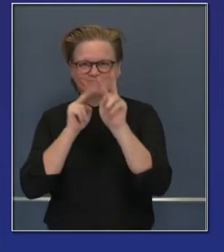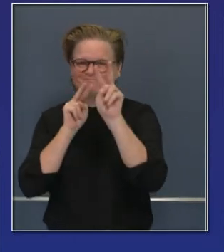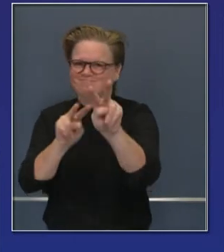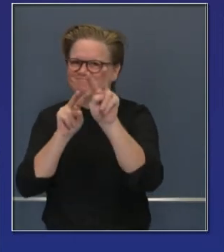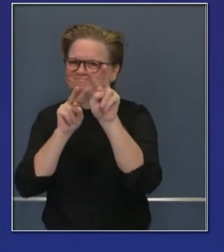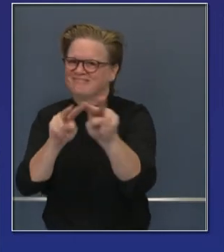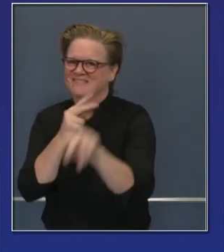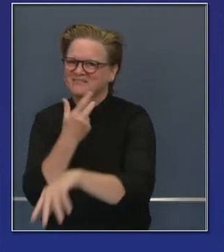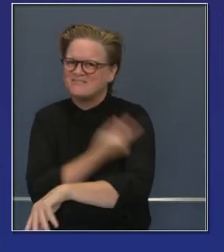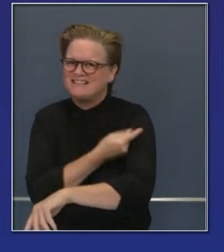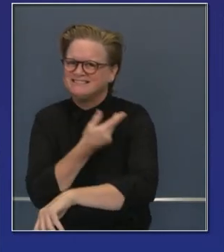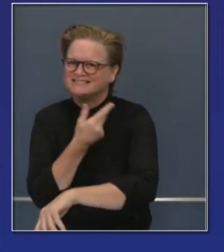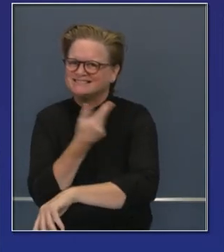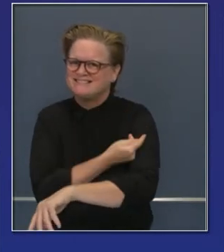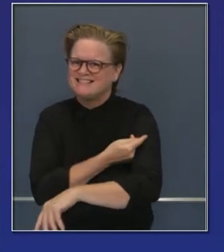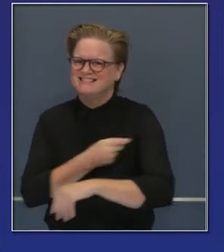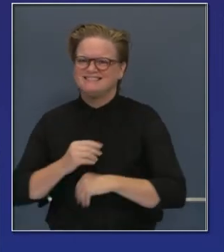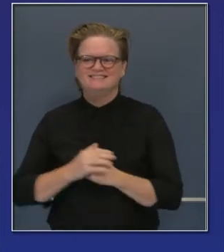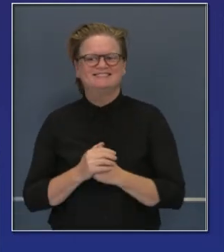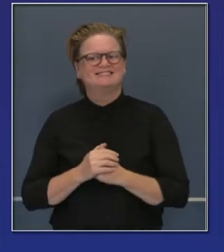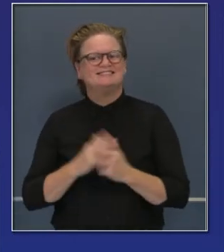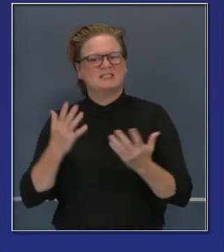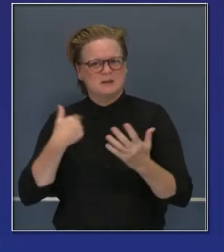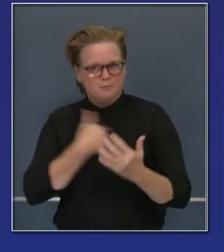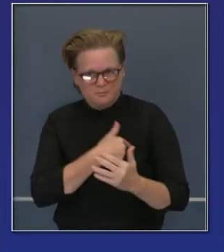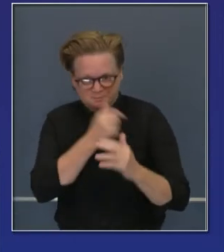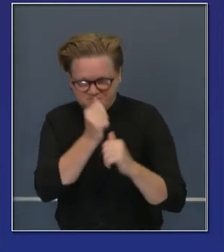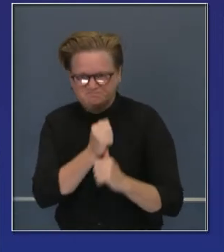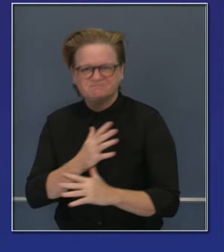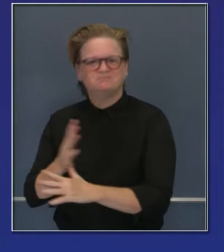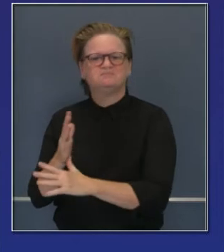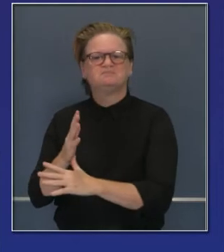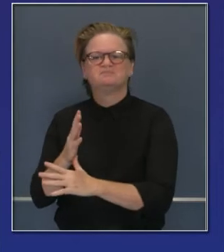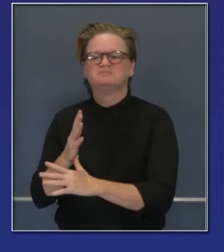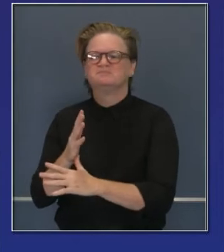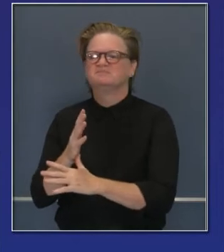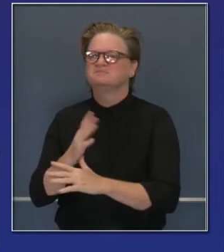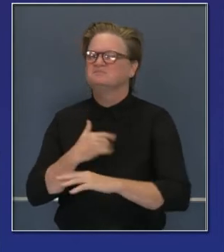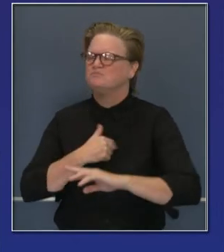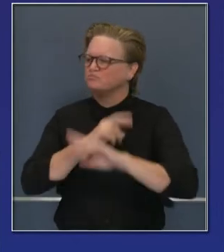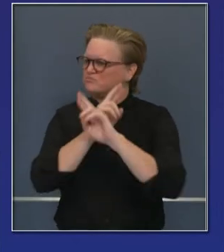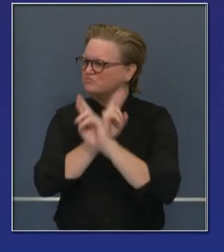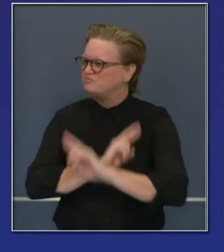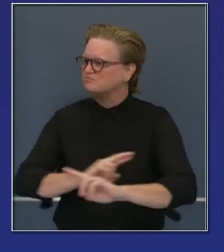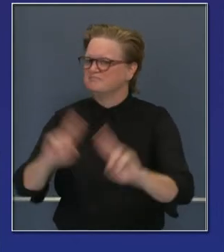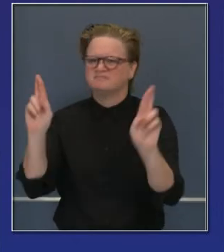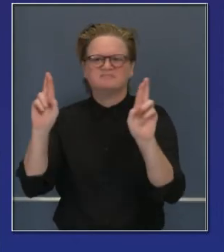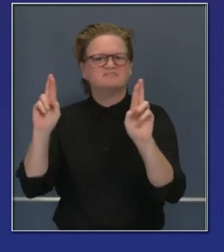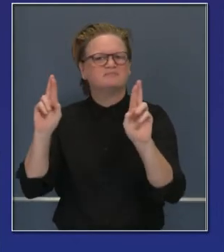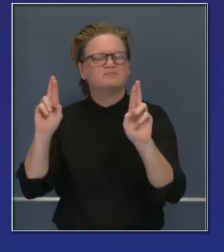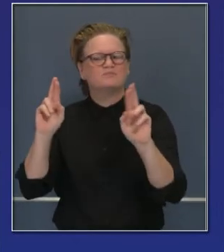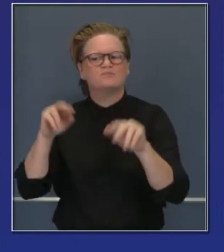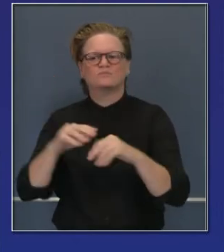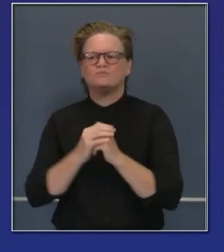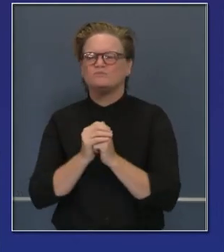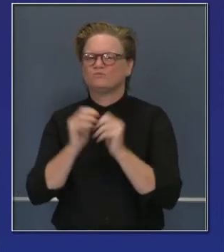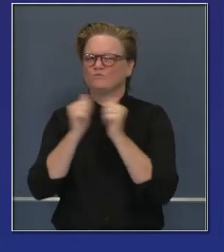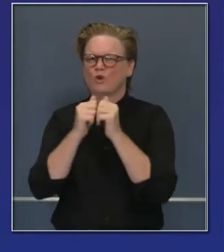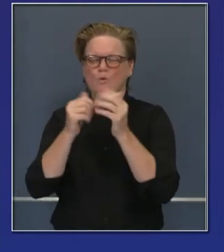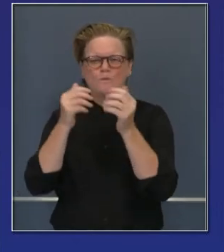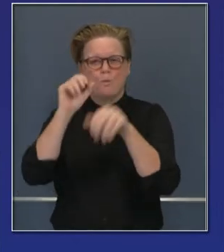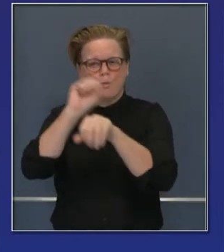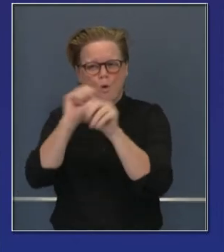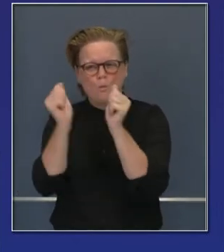es un tema que nos da mucha esperanza. En California nos hemos estado preparando y estamos listos para trabajar con socios